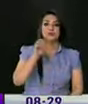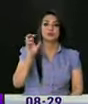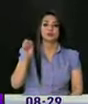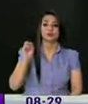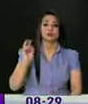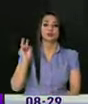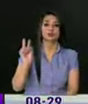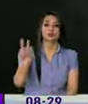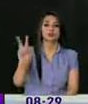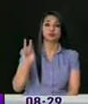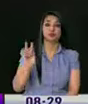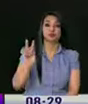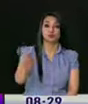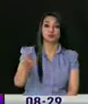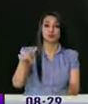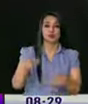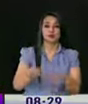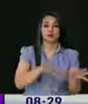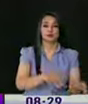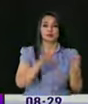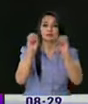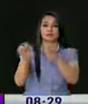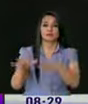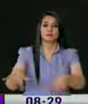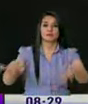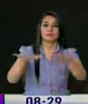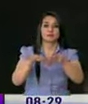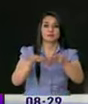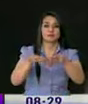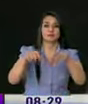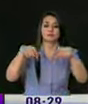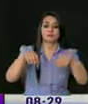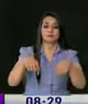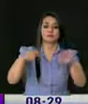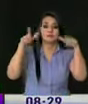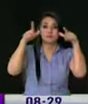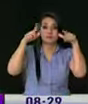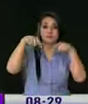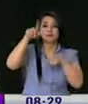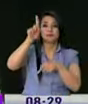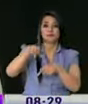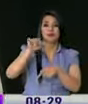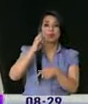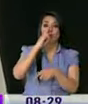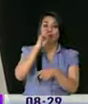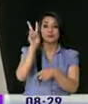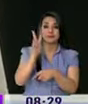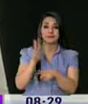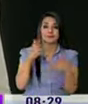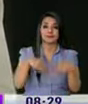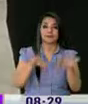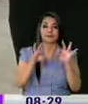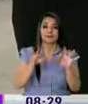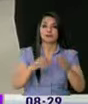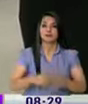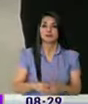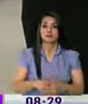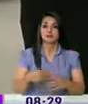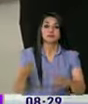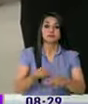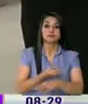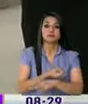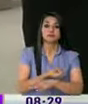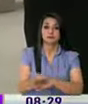que funcionan en la guía, que funcionarán aquí en el sector de Labrador desde este viernes primero de junio. Y cabe señalar que la recomendación de las